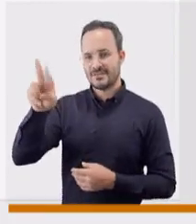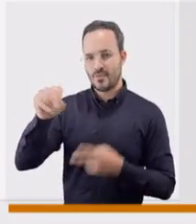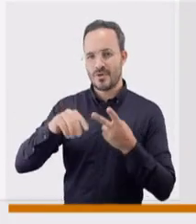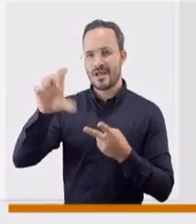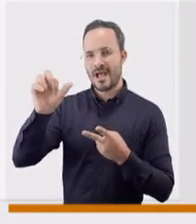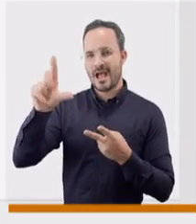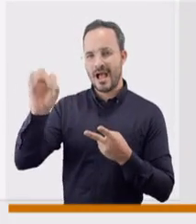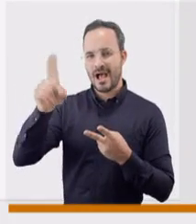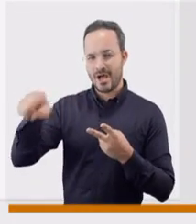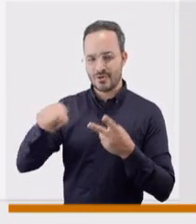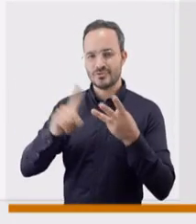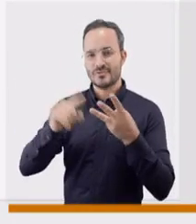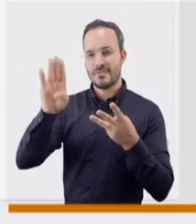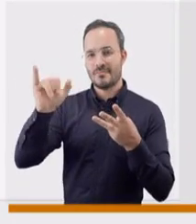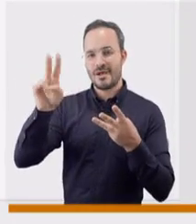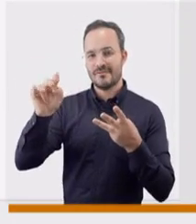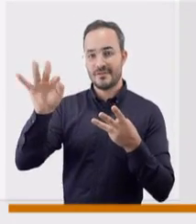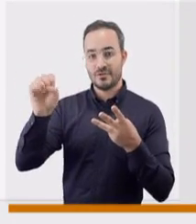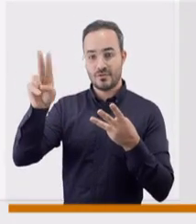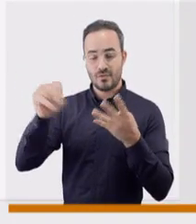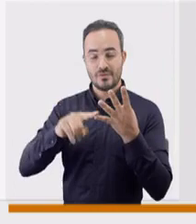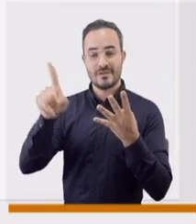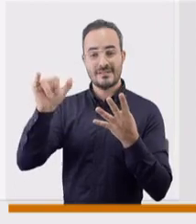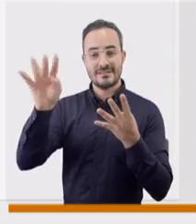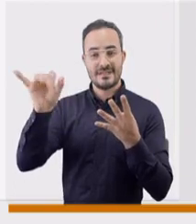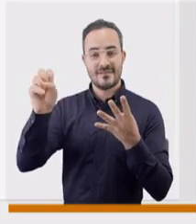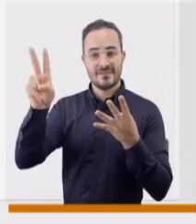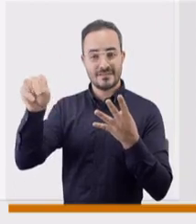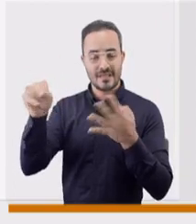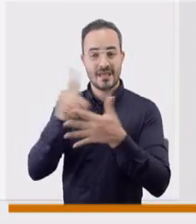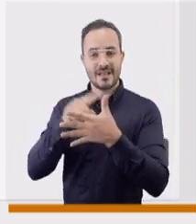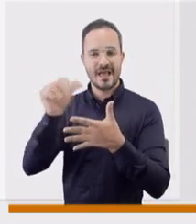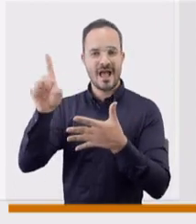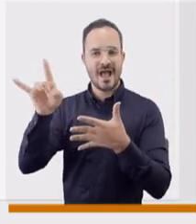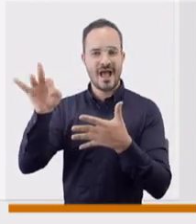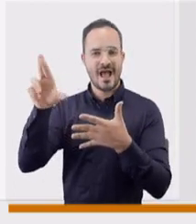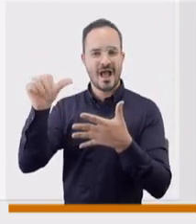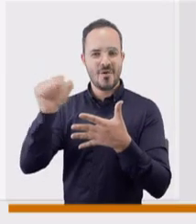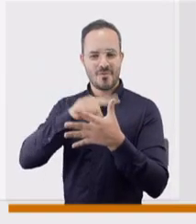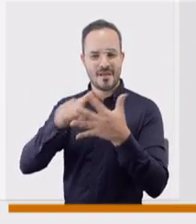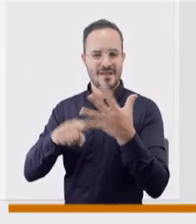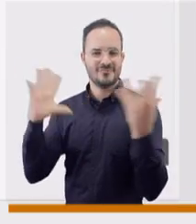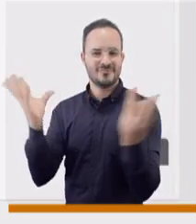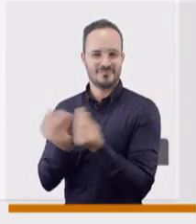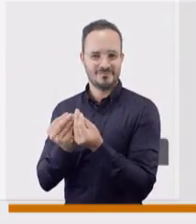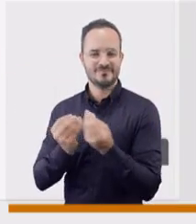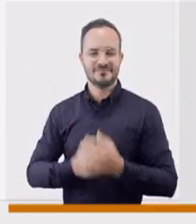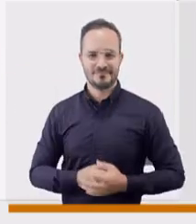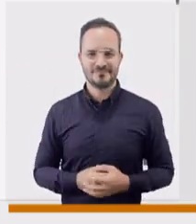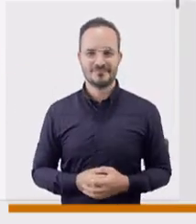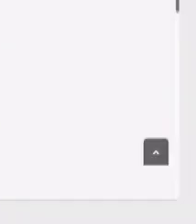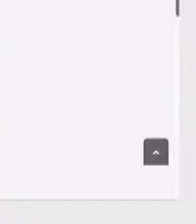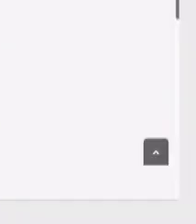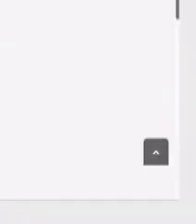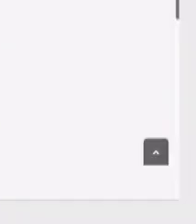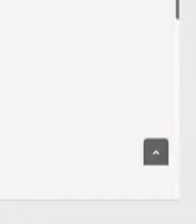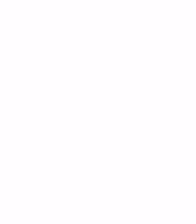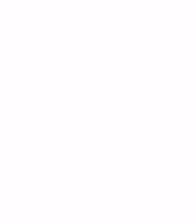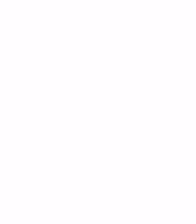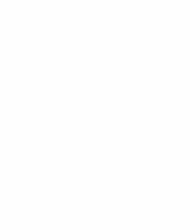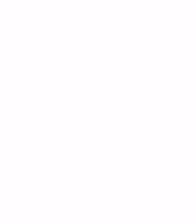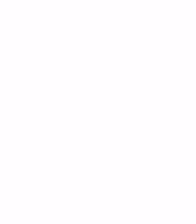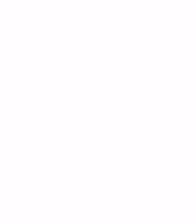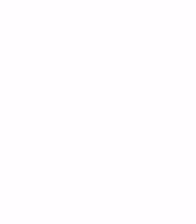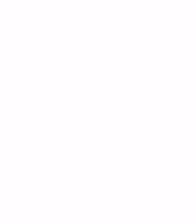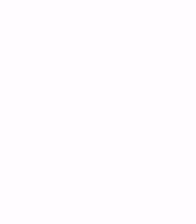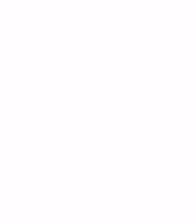Simón Pérez, Carlos Romero, Babington Flores, Sebastián López y la concejala Aura Marleni Arcillo. ¡Gracias!